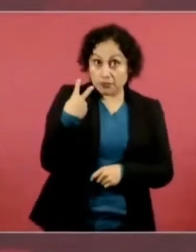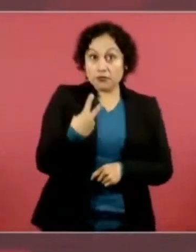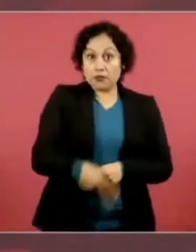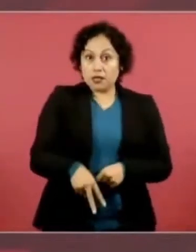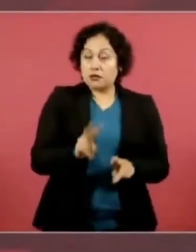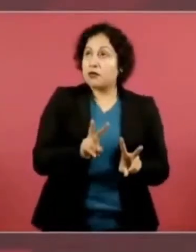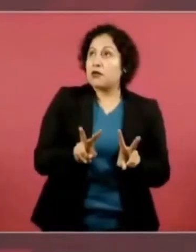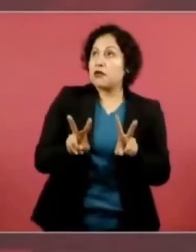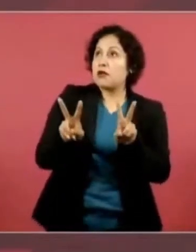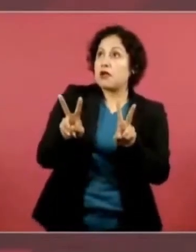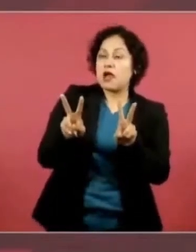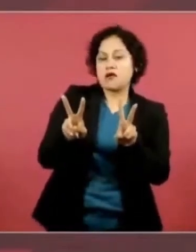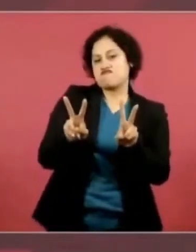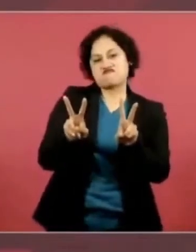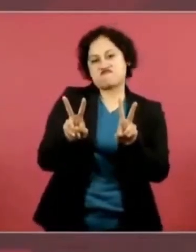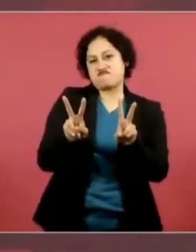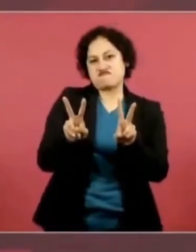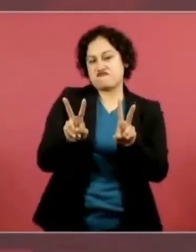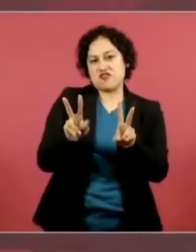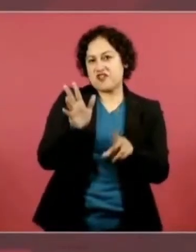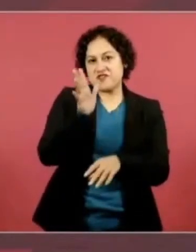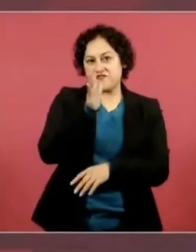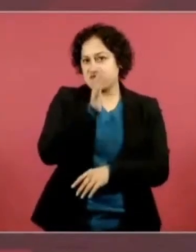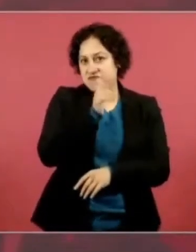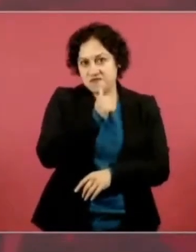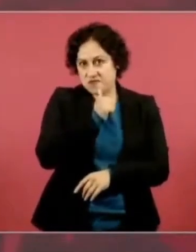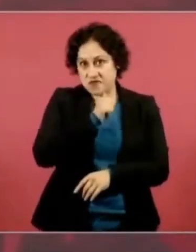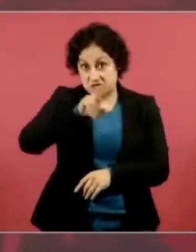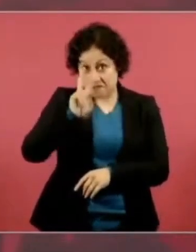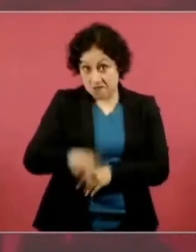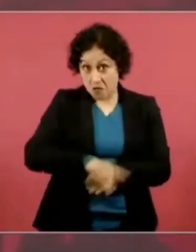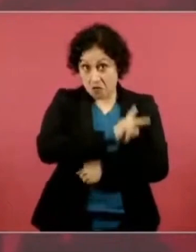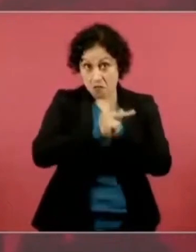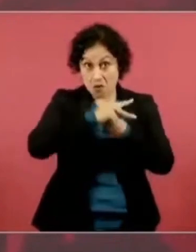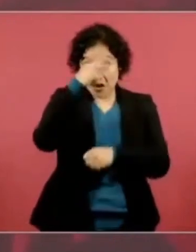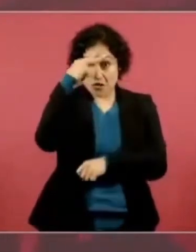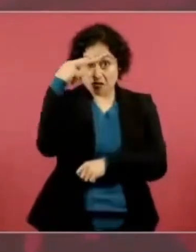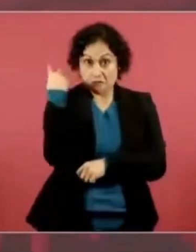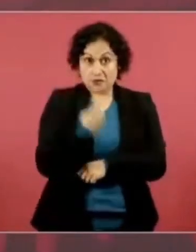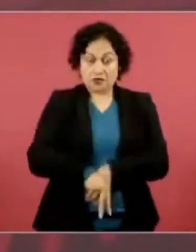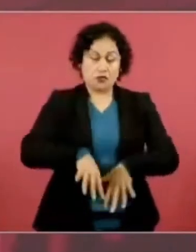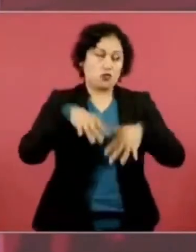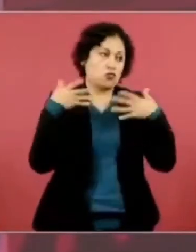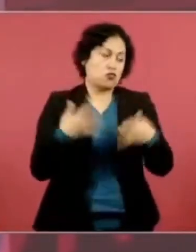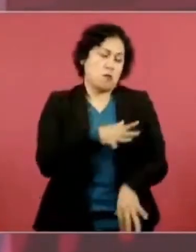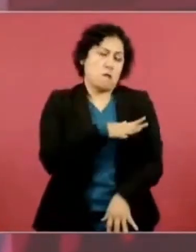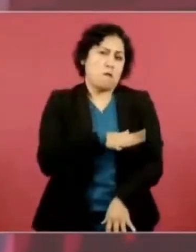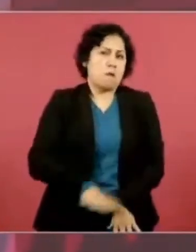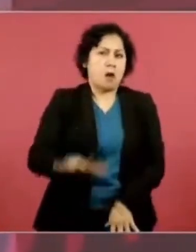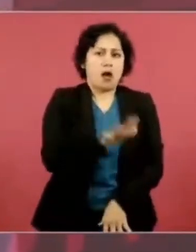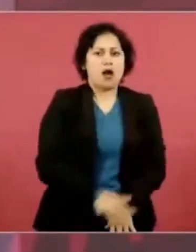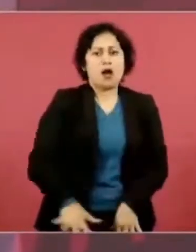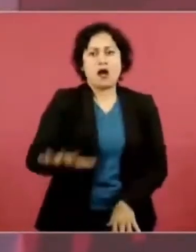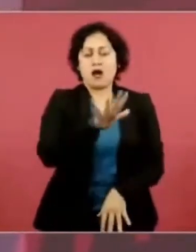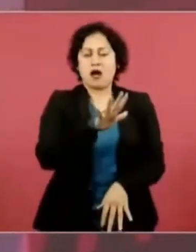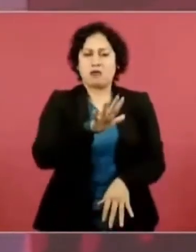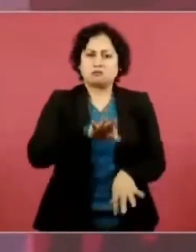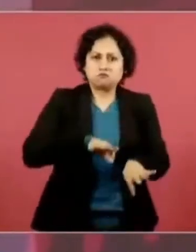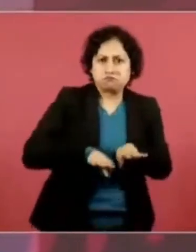extraordinario, bueno, trabajador, noble, a partir